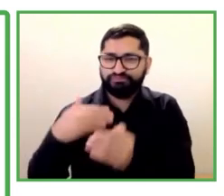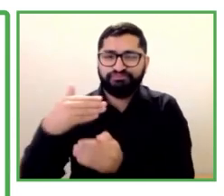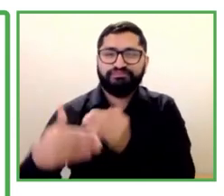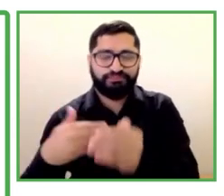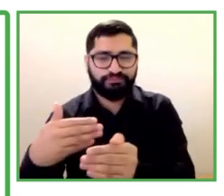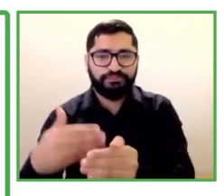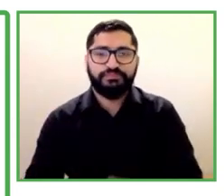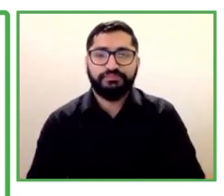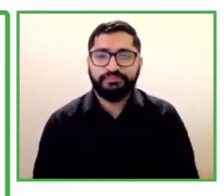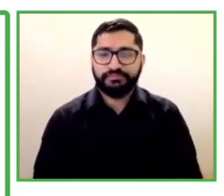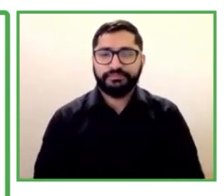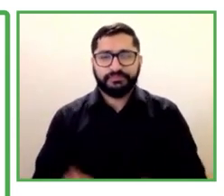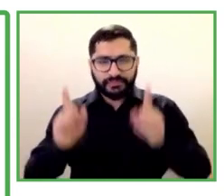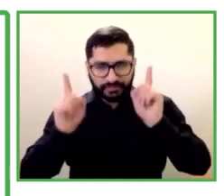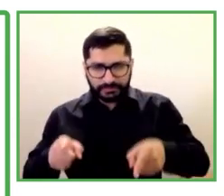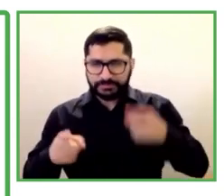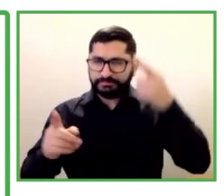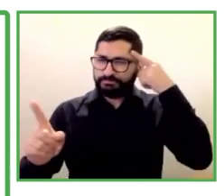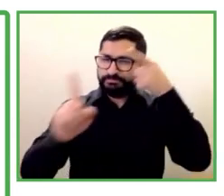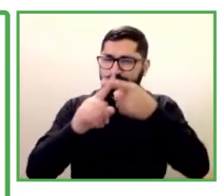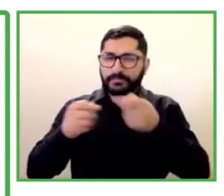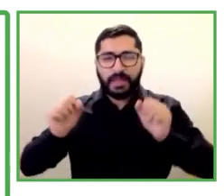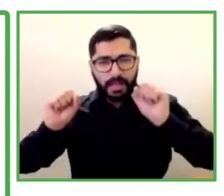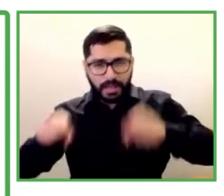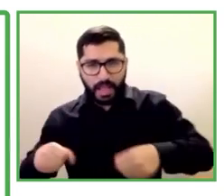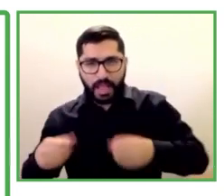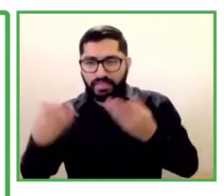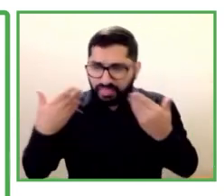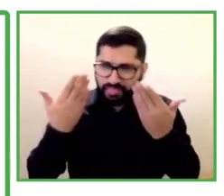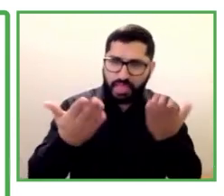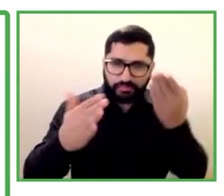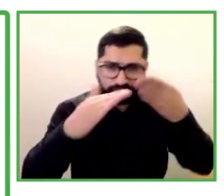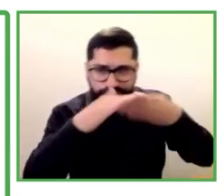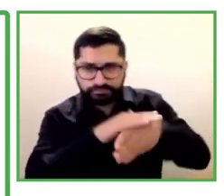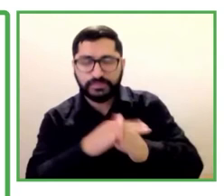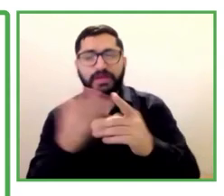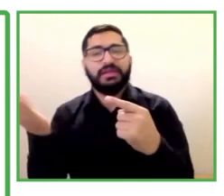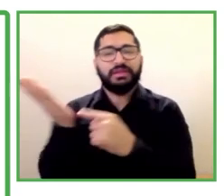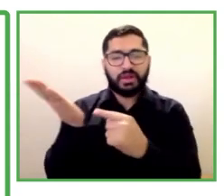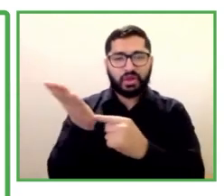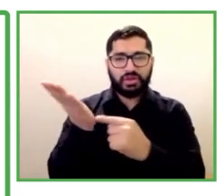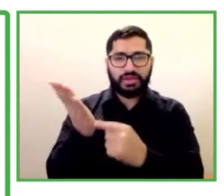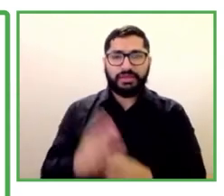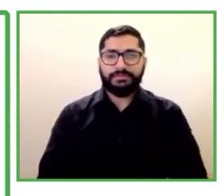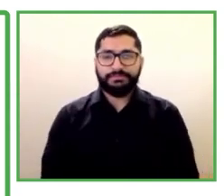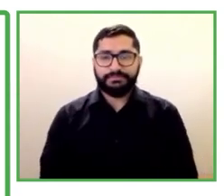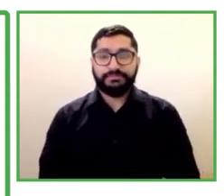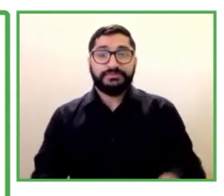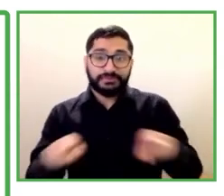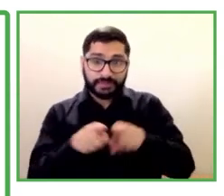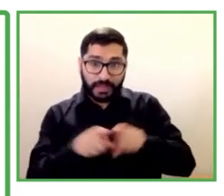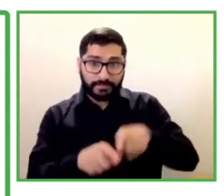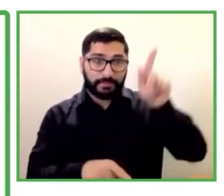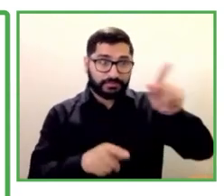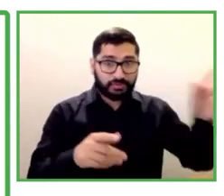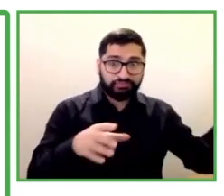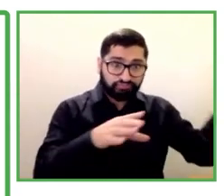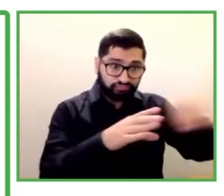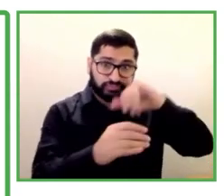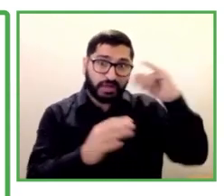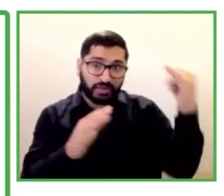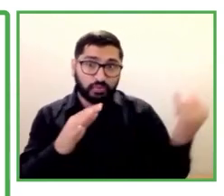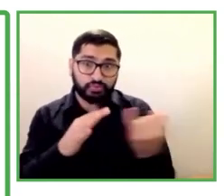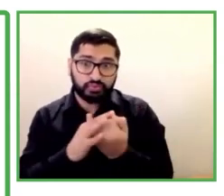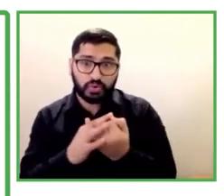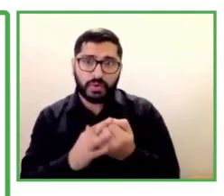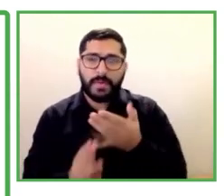brindar accesibilidad y tecnología, involucrar a las personas, mejorar la cultura de la